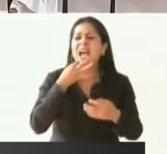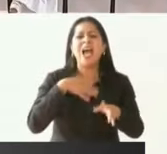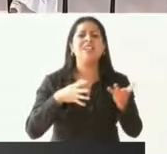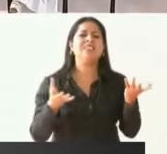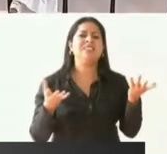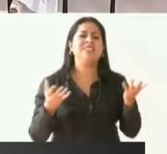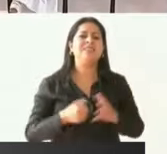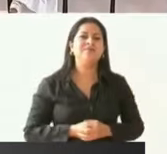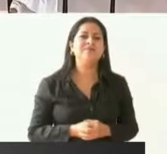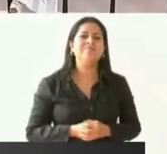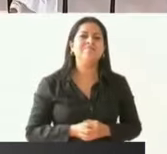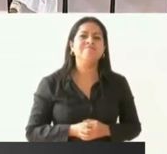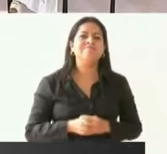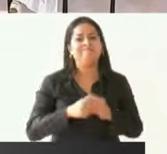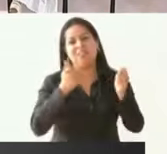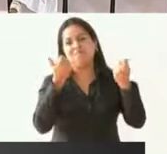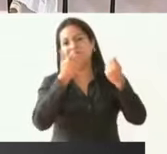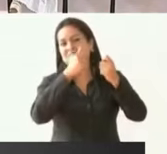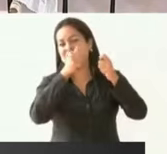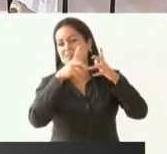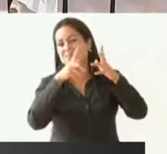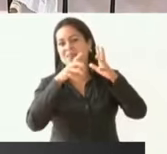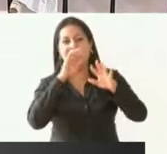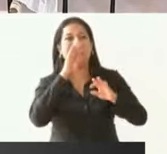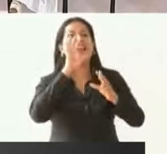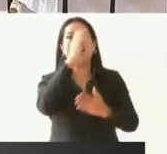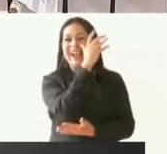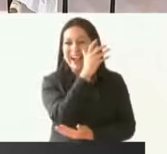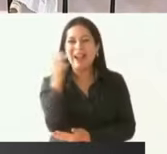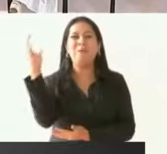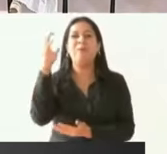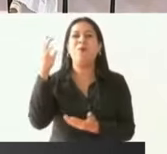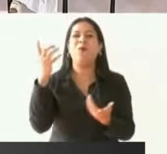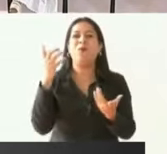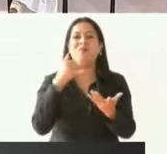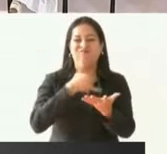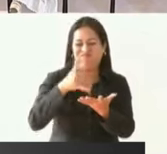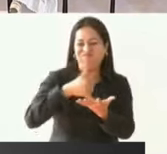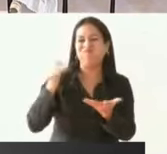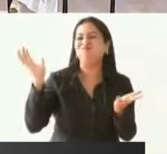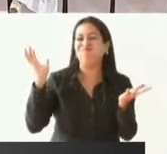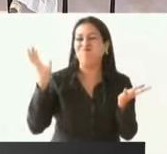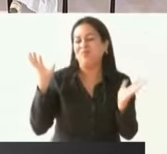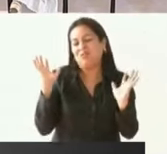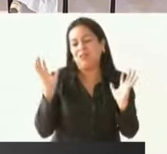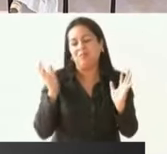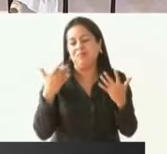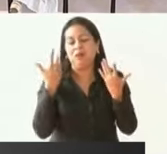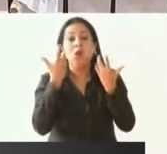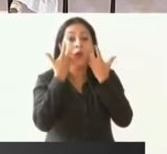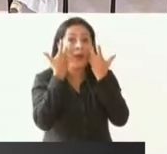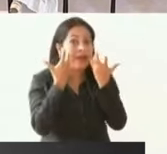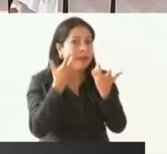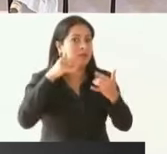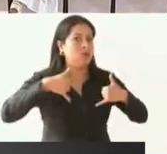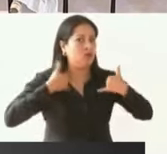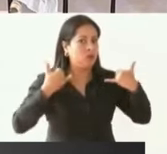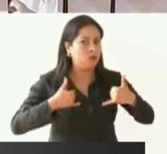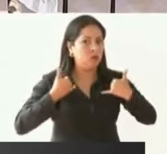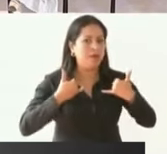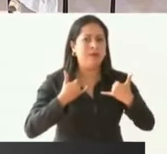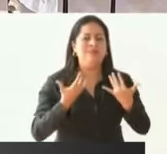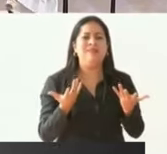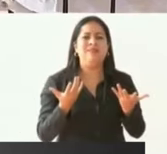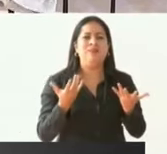la artesanía, en el campo, en la ciudad. Porque no queremos que los jóvenes se